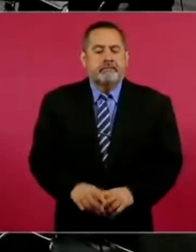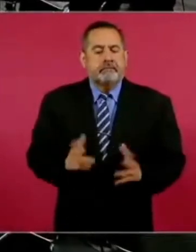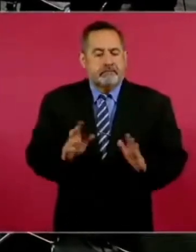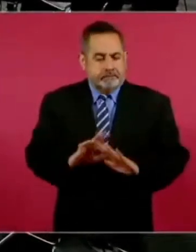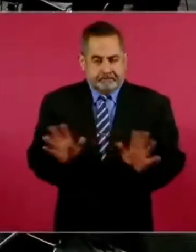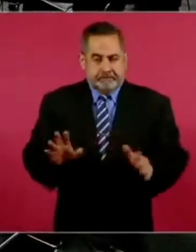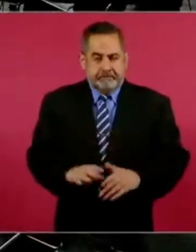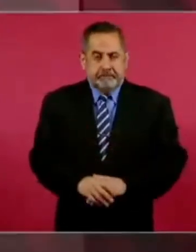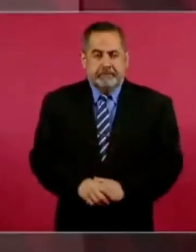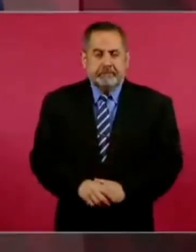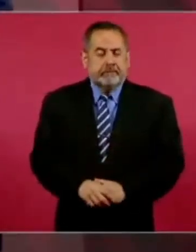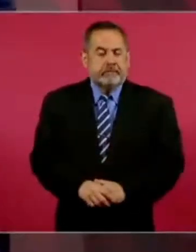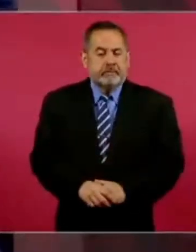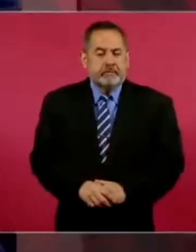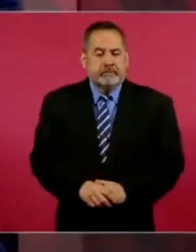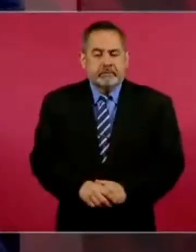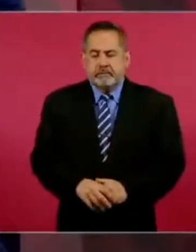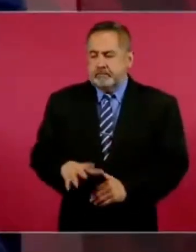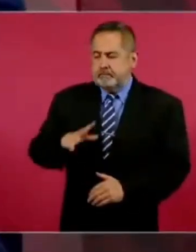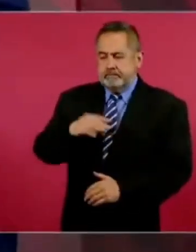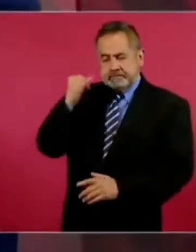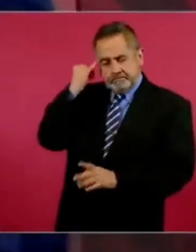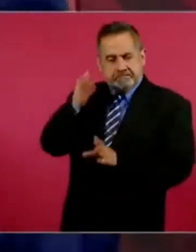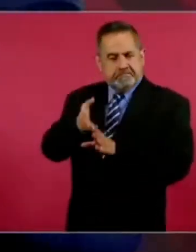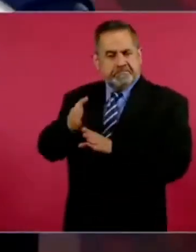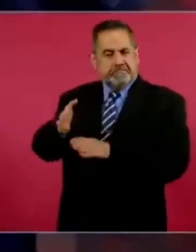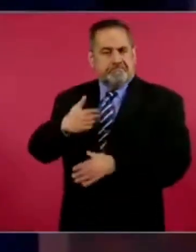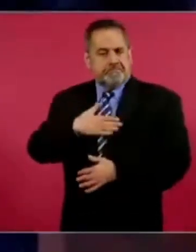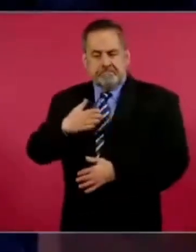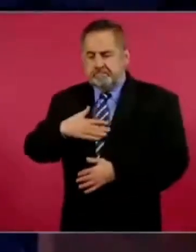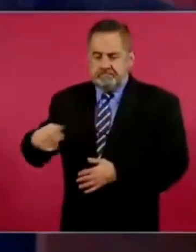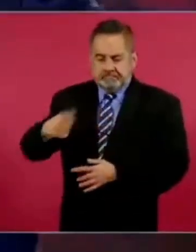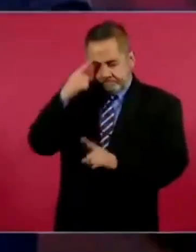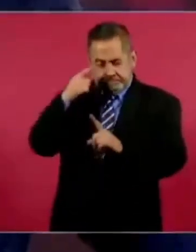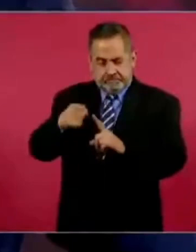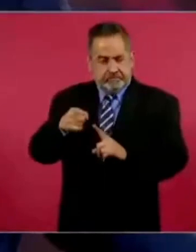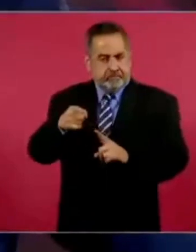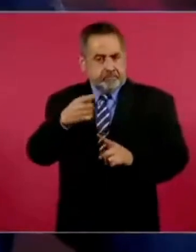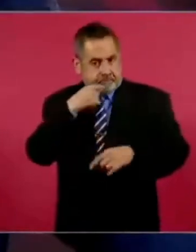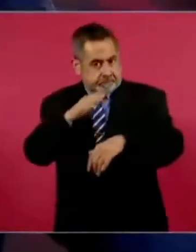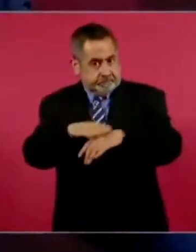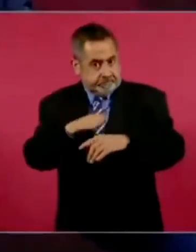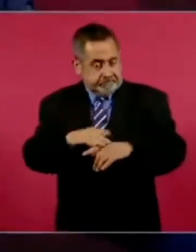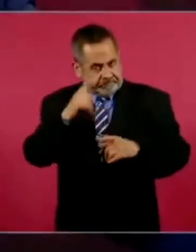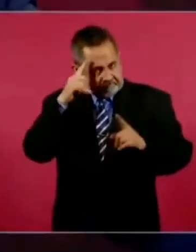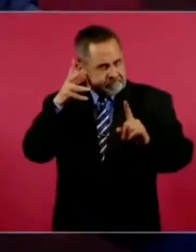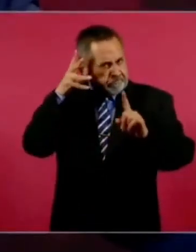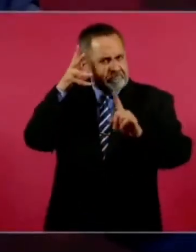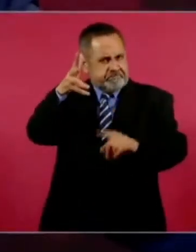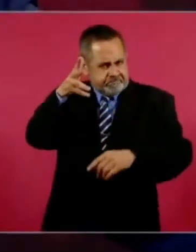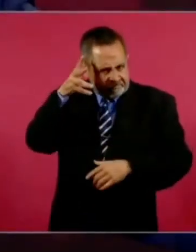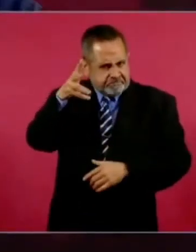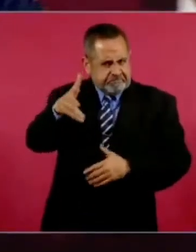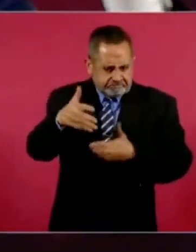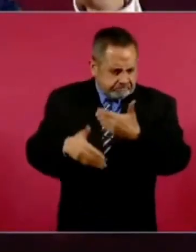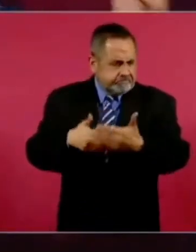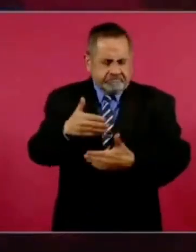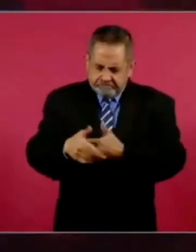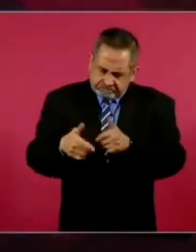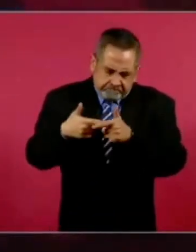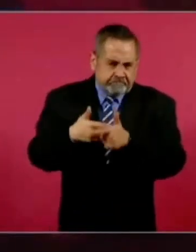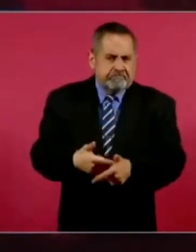ya hay una postura nuestra, yo les diría hacia adelante, porque